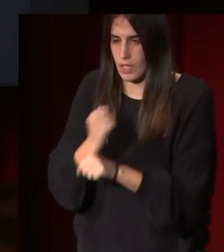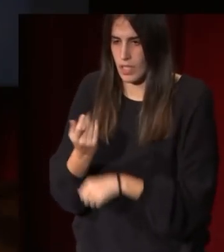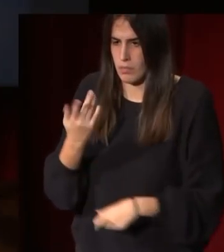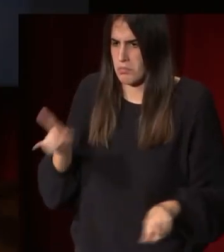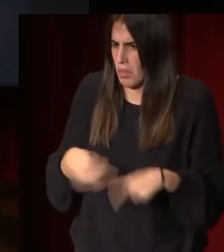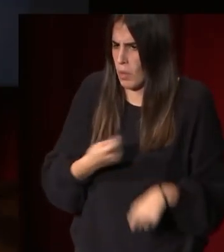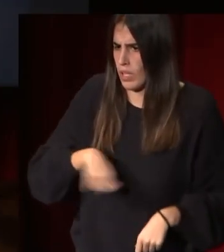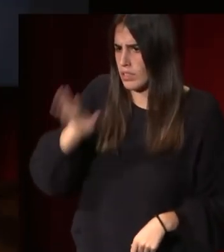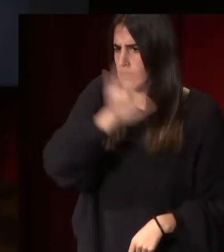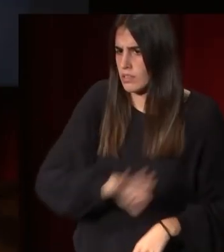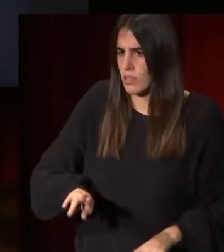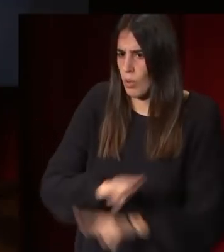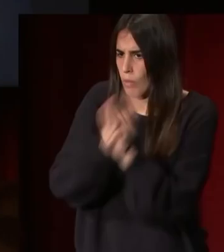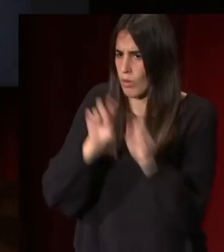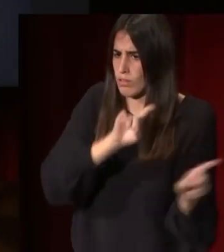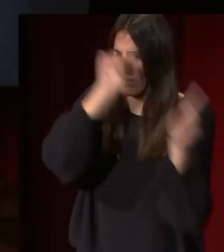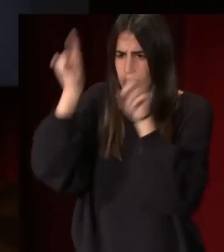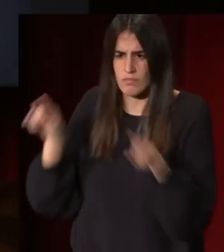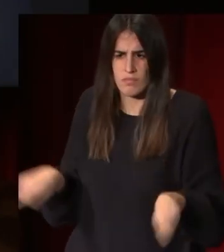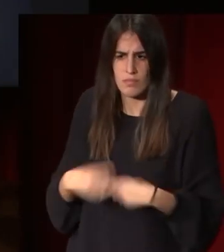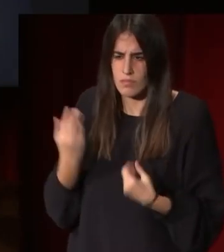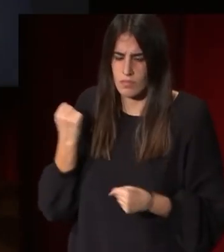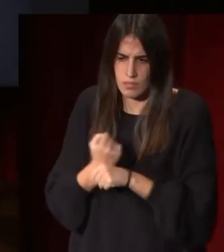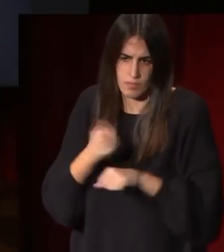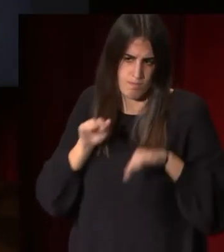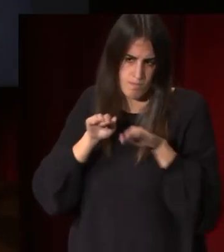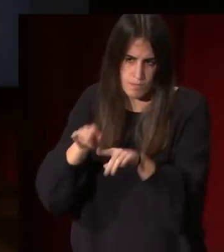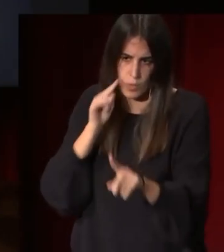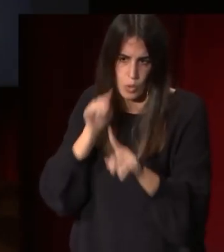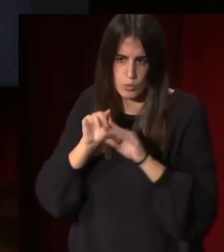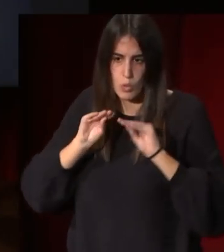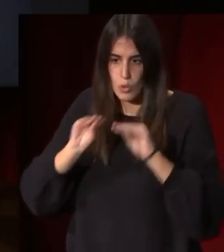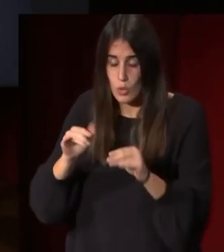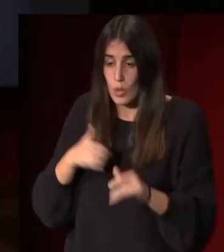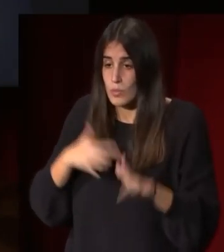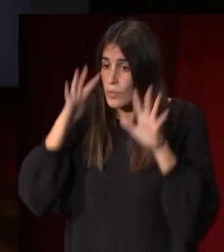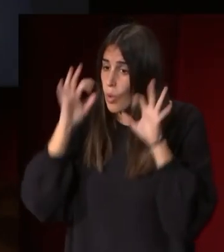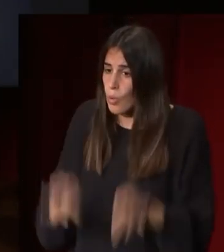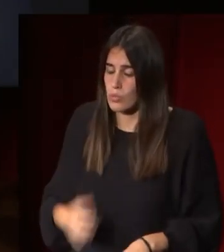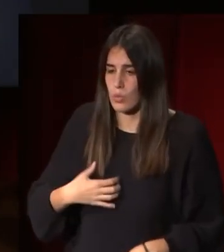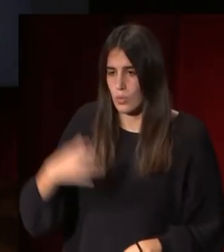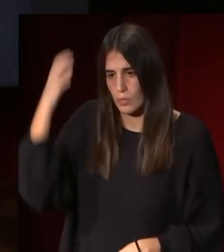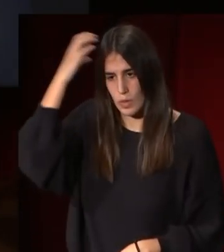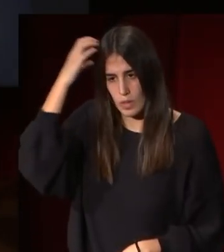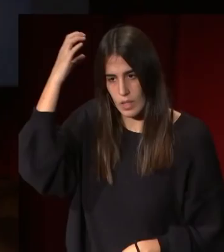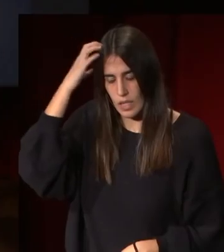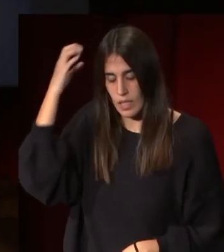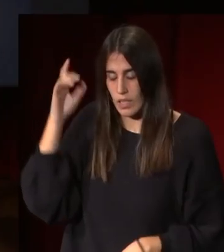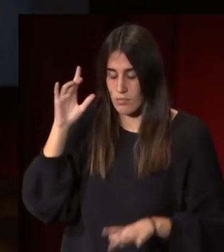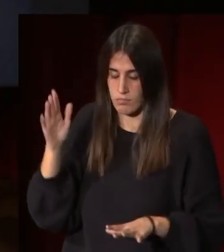los artistas internacionales en el caso de Álvarez Cubero está retratando a la reina a María Luisa de Parma